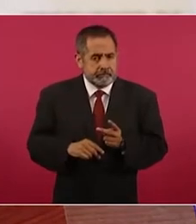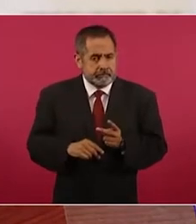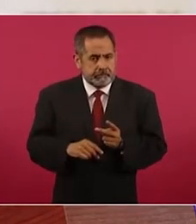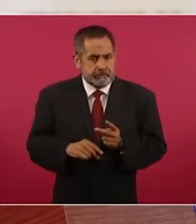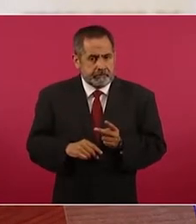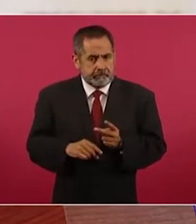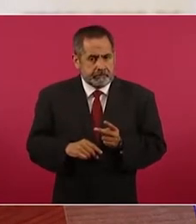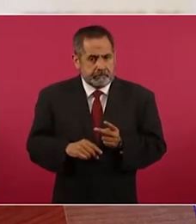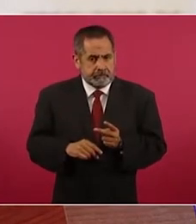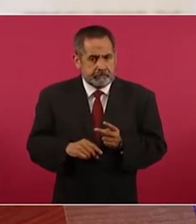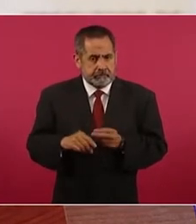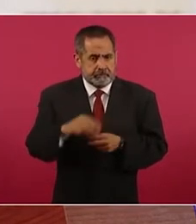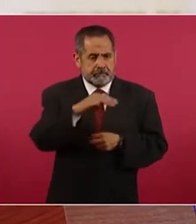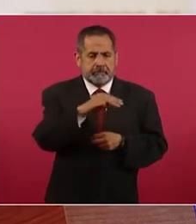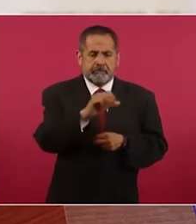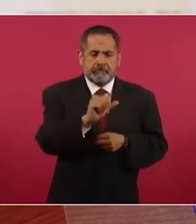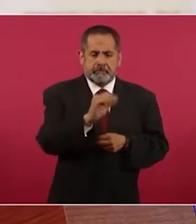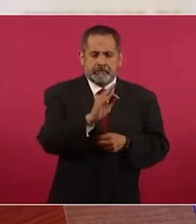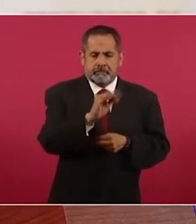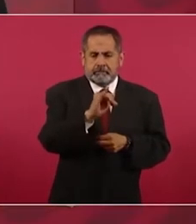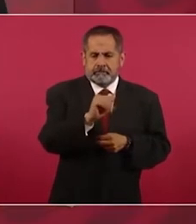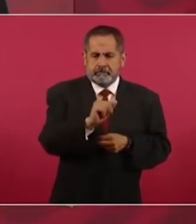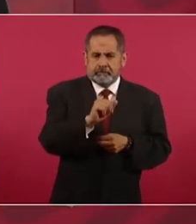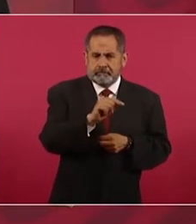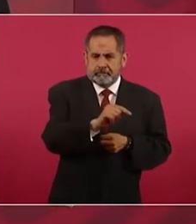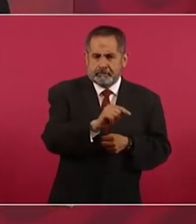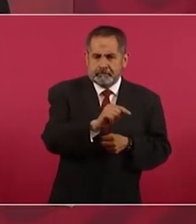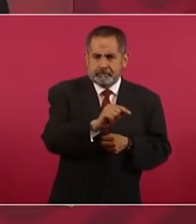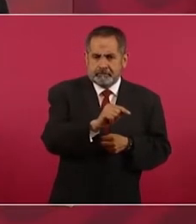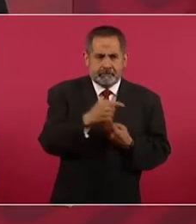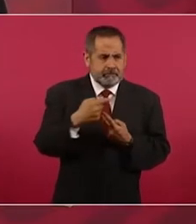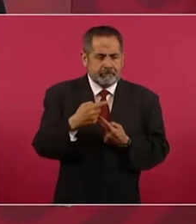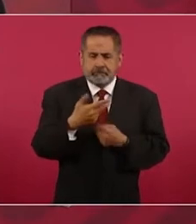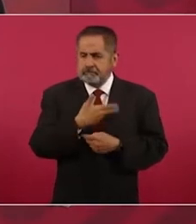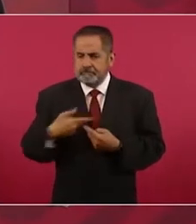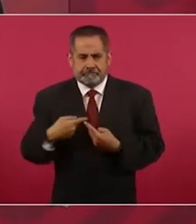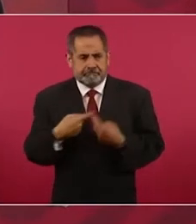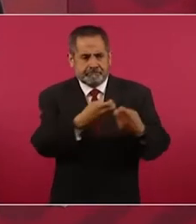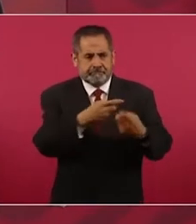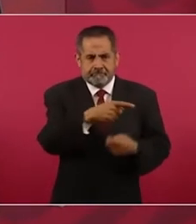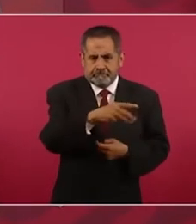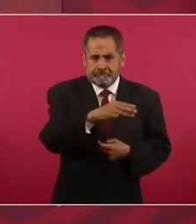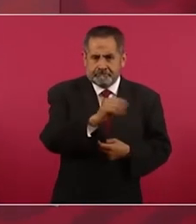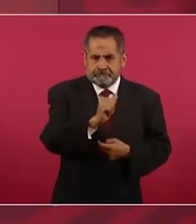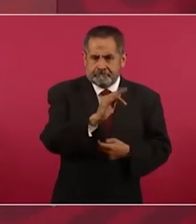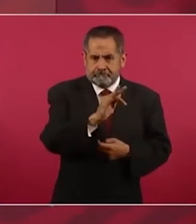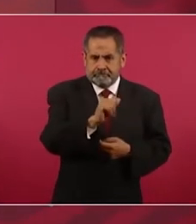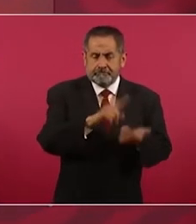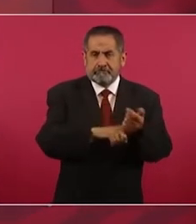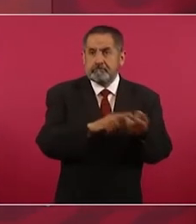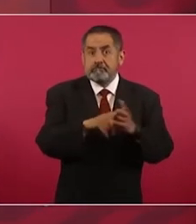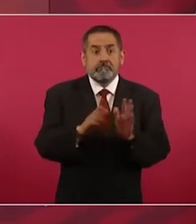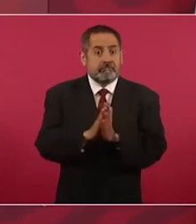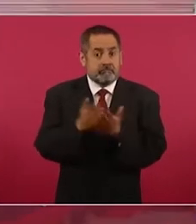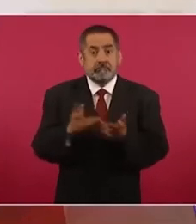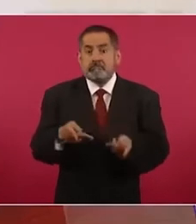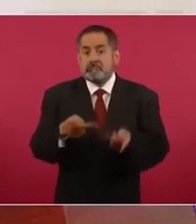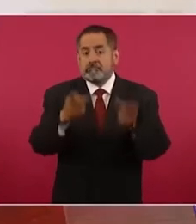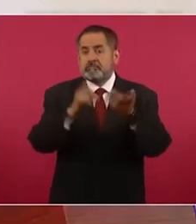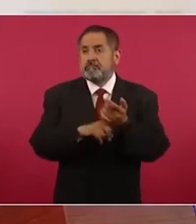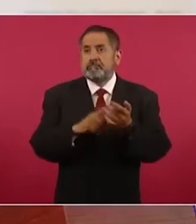La Mafia nos robó la presidencia ese llevó a